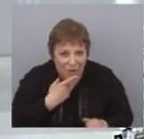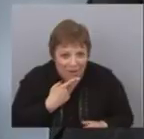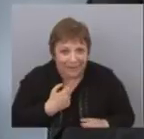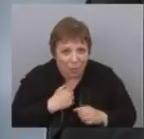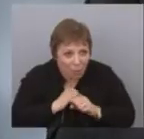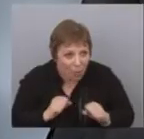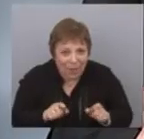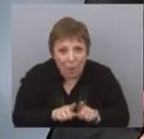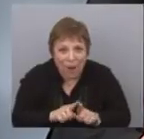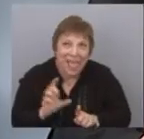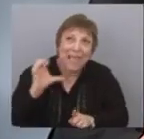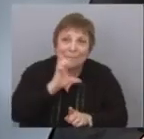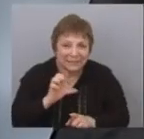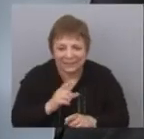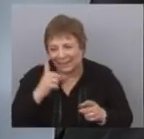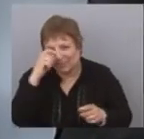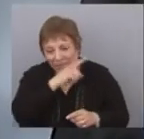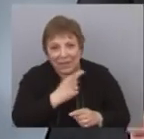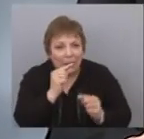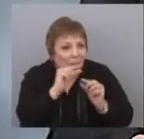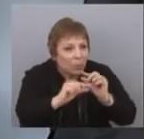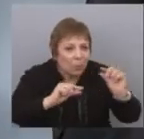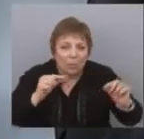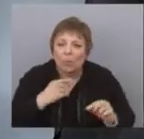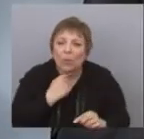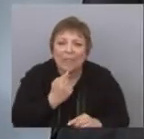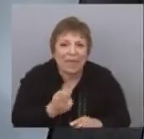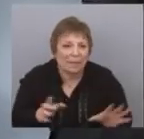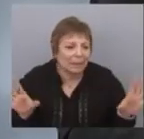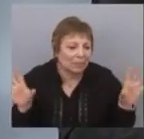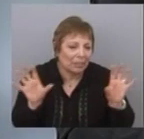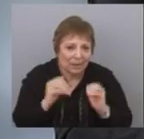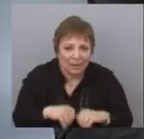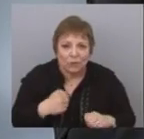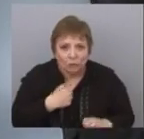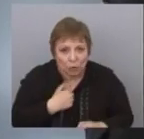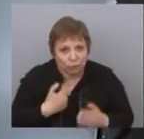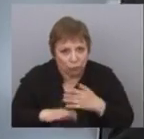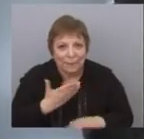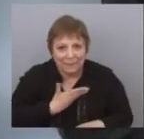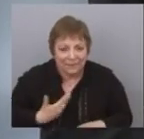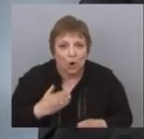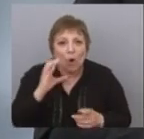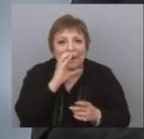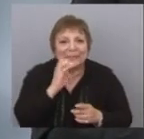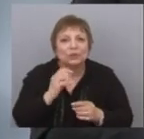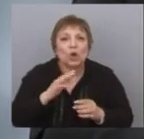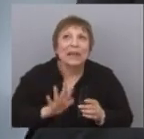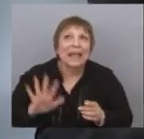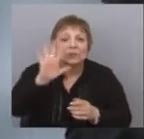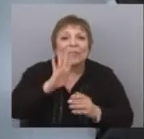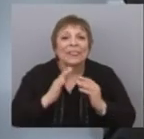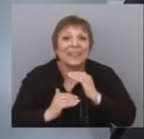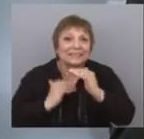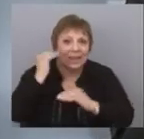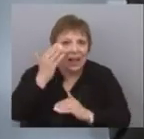activas y las pocas instituciones que habían estaban absolutamente débiles y deterioradas. A mí me tocó presidir la Corporación Nacional para el Desarrollo, que había sido